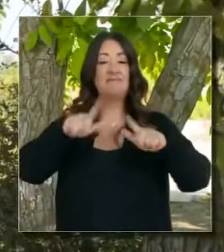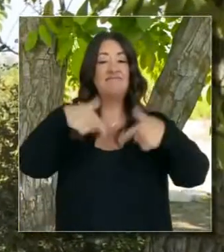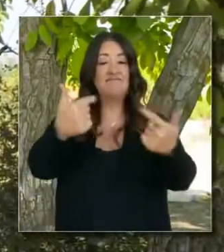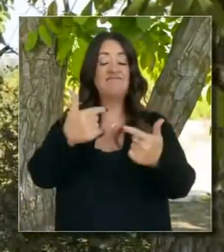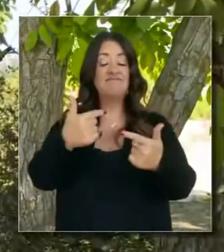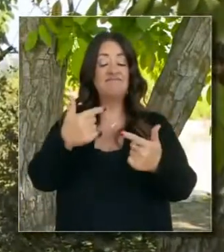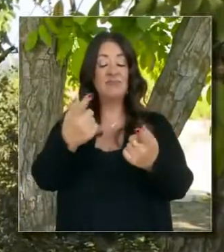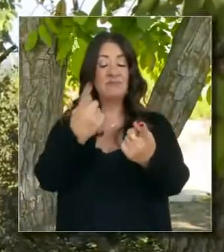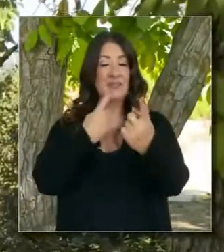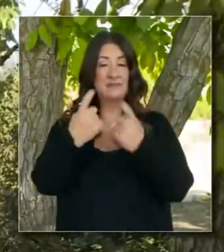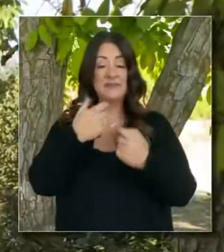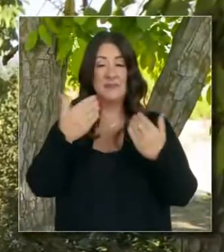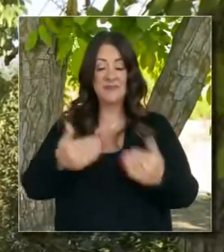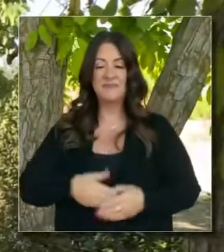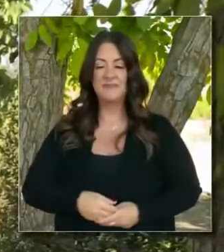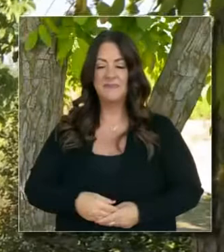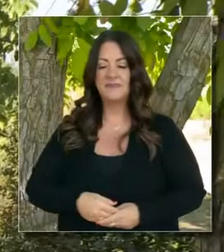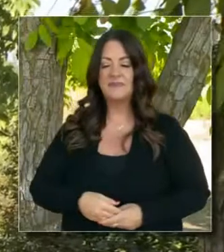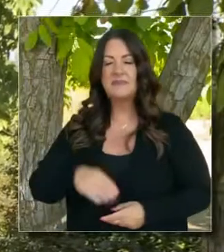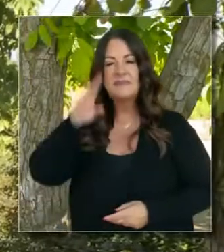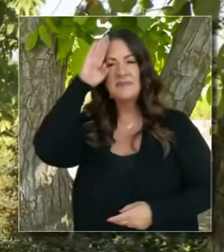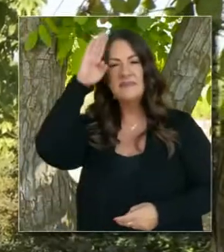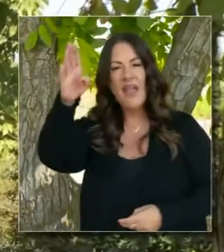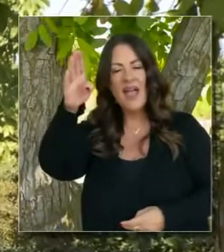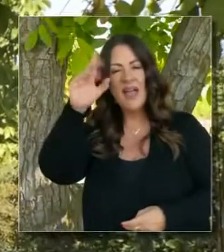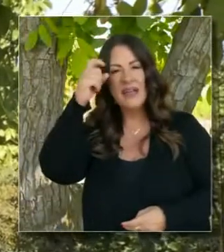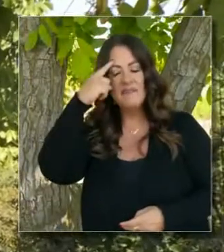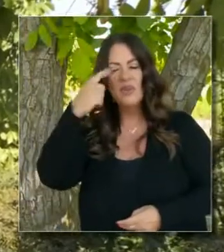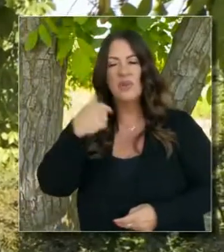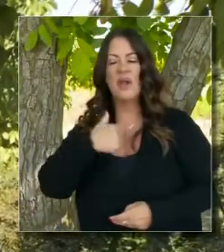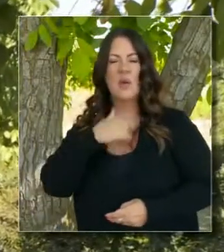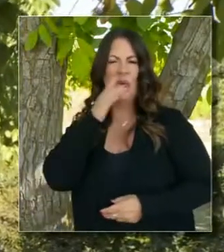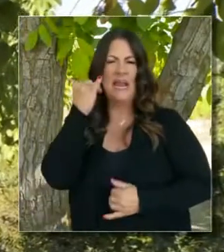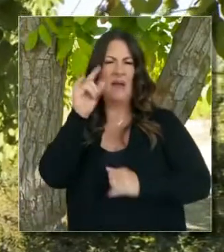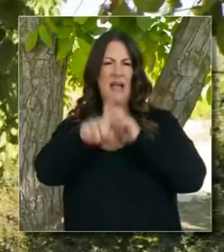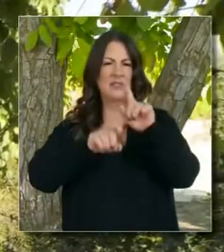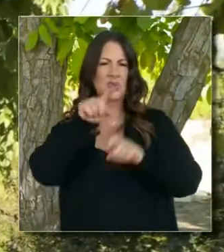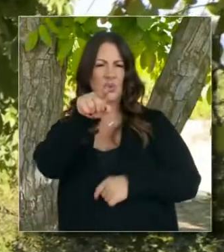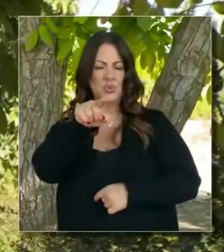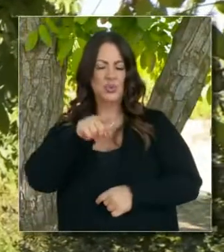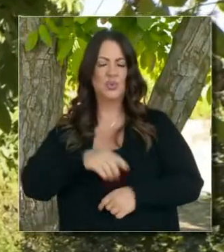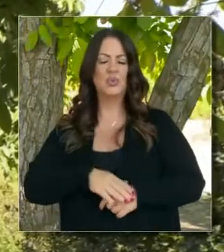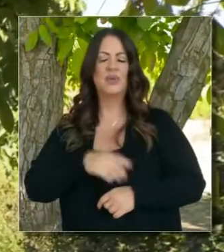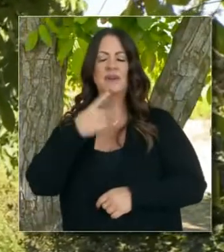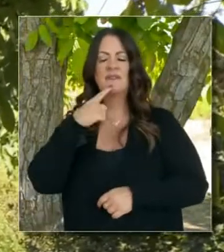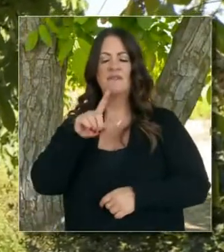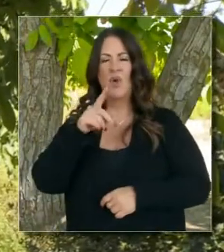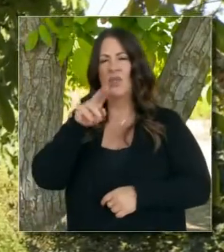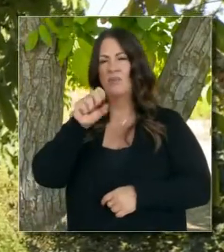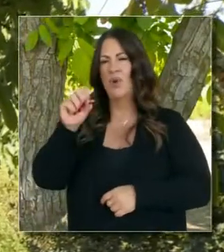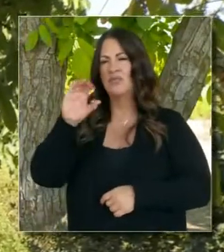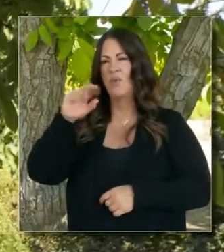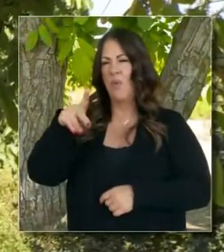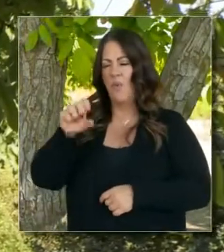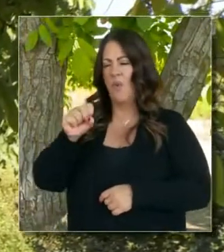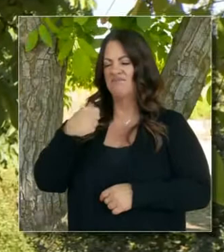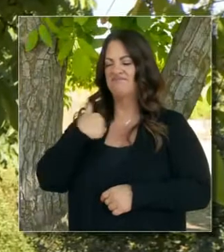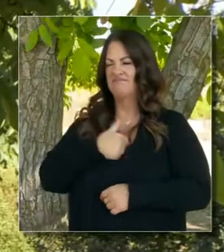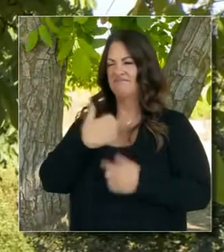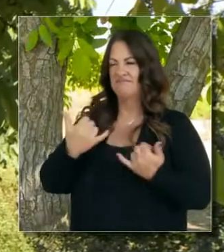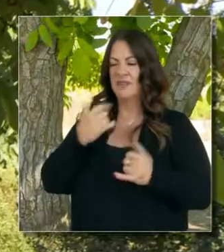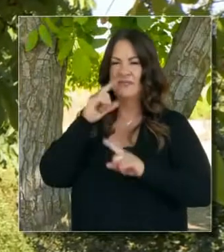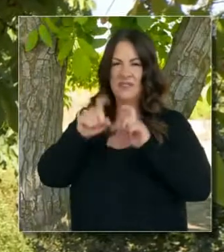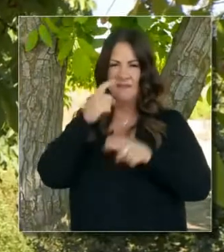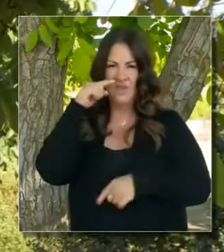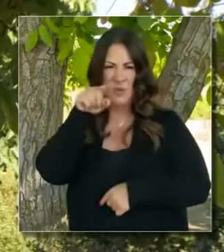hortaliza. Y con gusto contesto sus preguntas. Sofía Baller, de Sacramento Bee. Voy a hacer preguntas acerca del